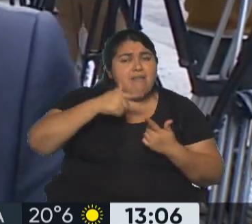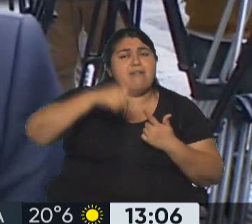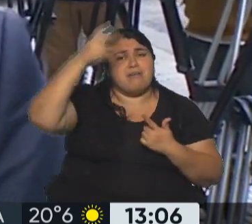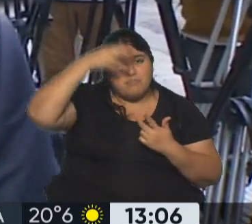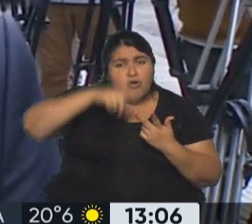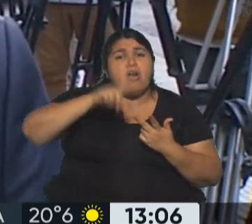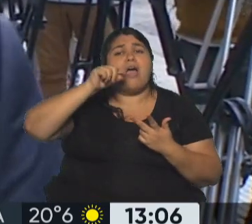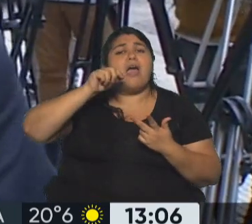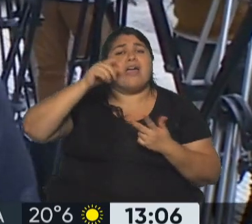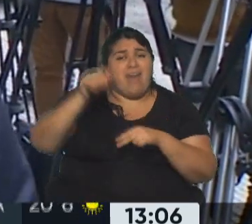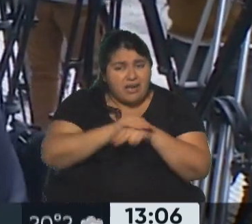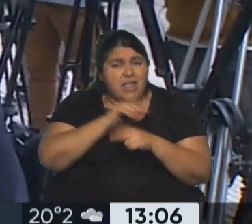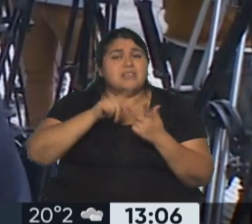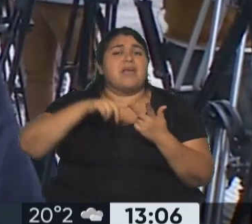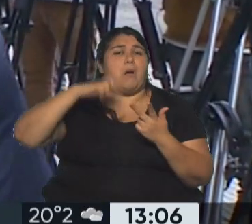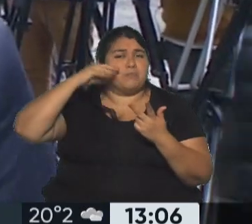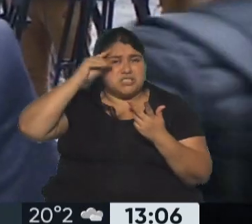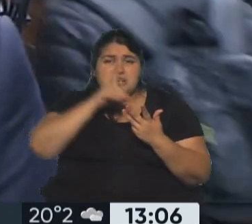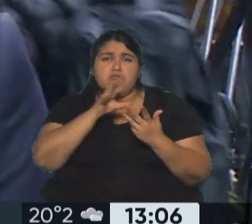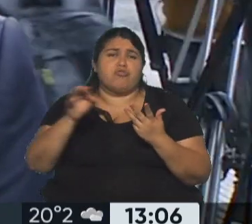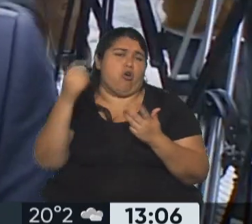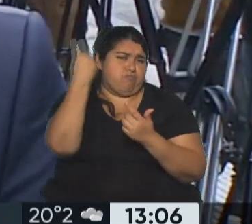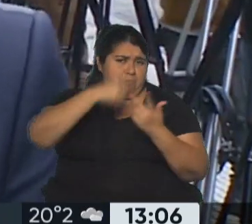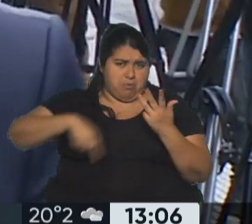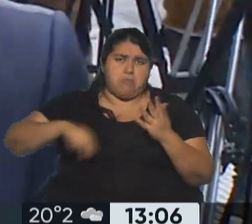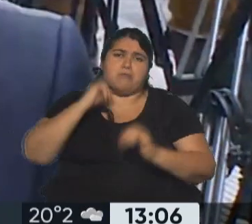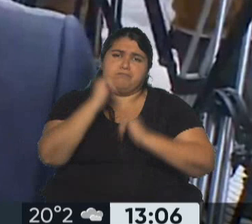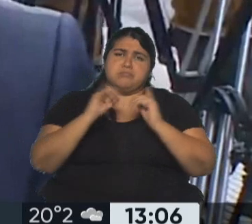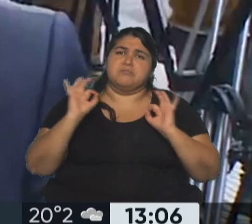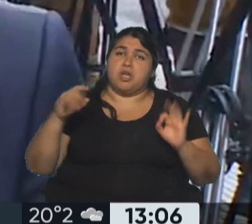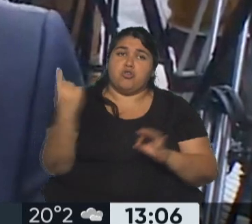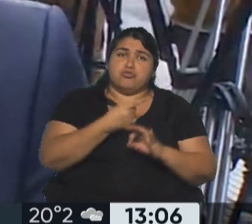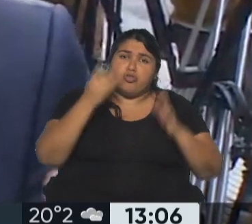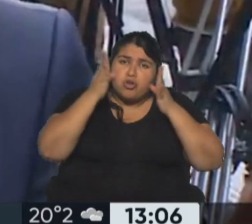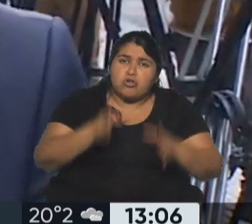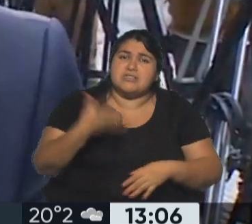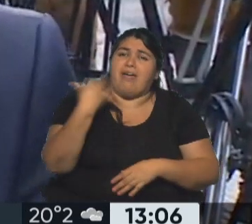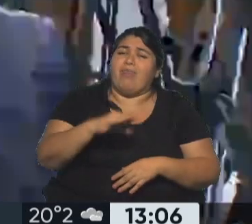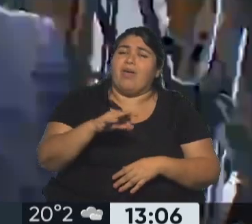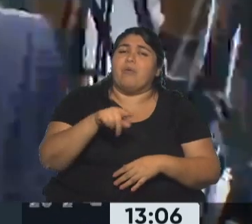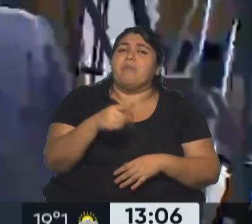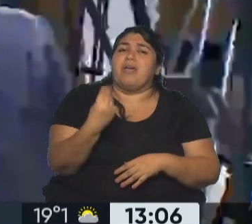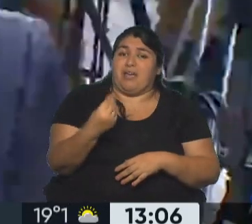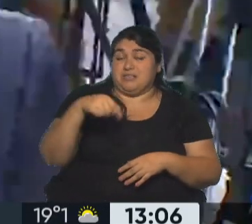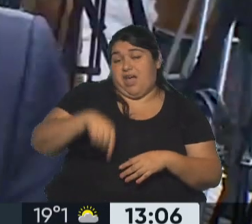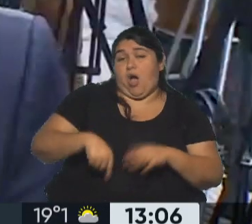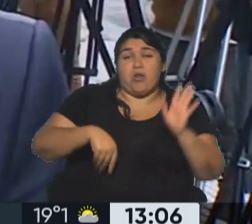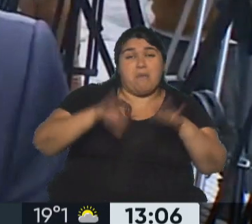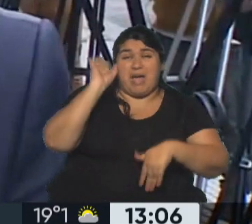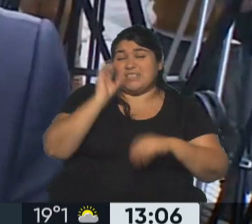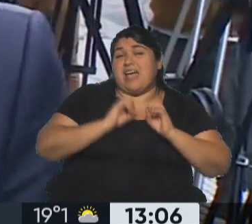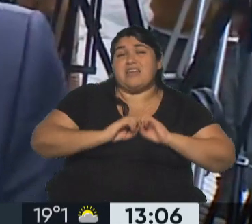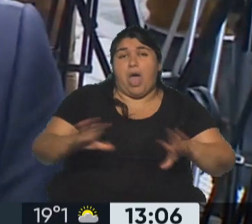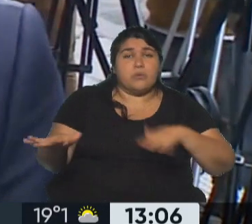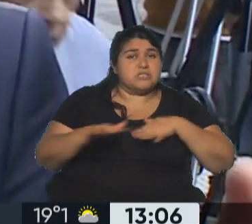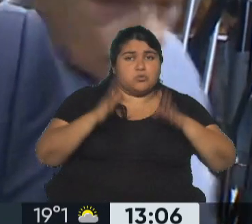Larreta, Elisa Carrió, Miguel Ángel Pichetto, así que creo que nos tenemos que concentrar en la grave situación que hoy